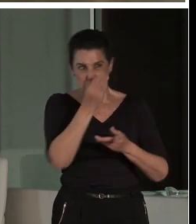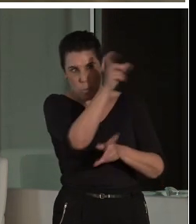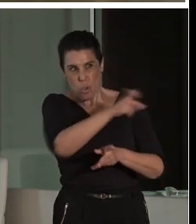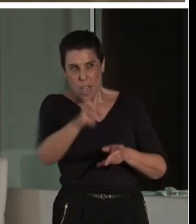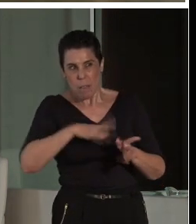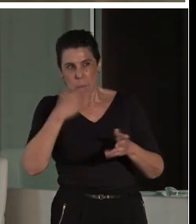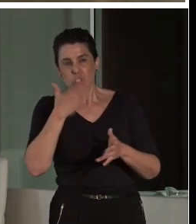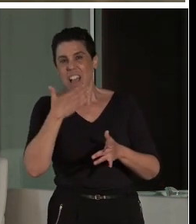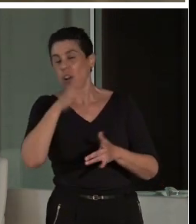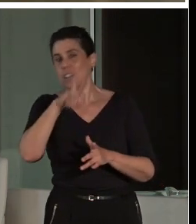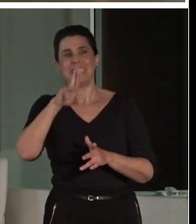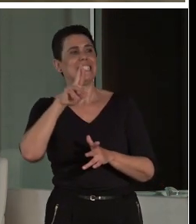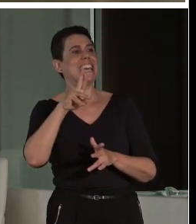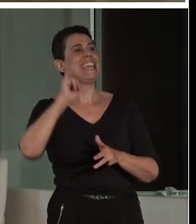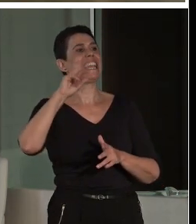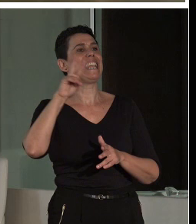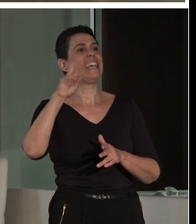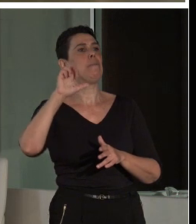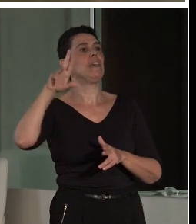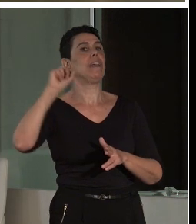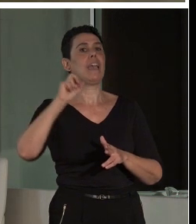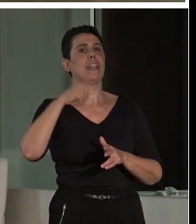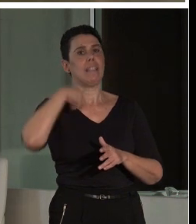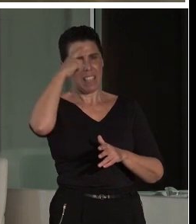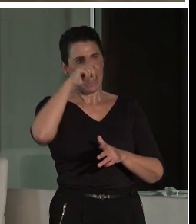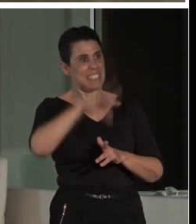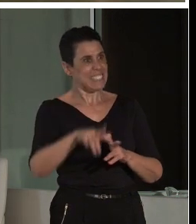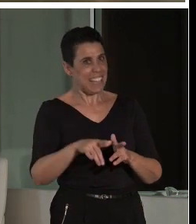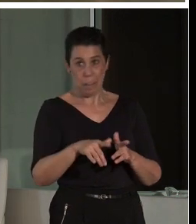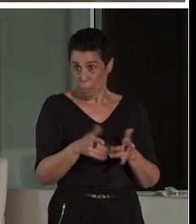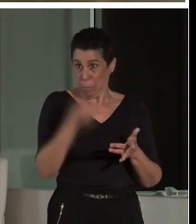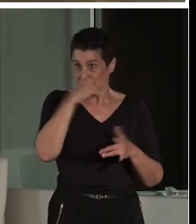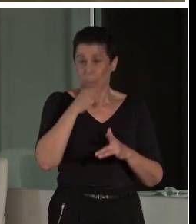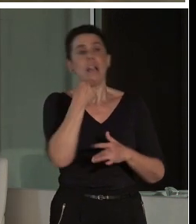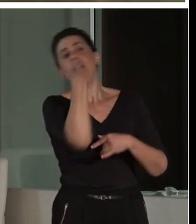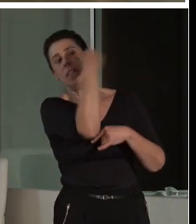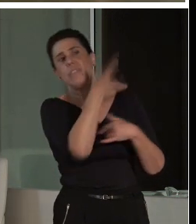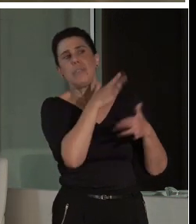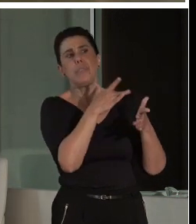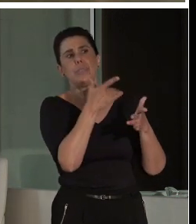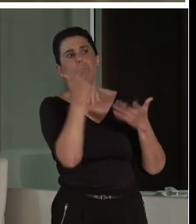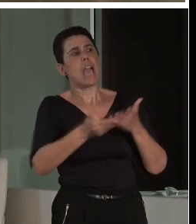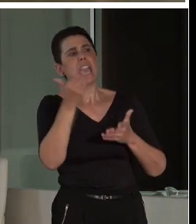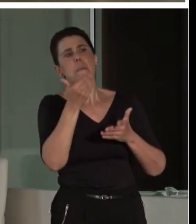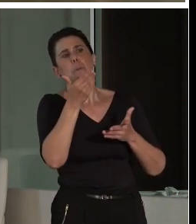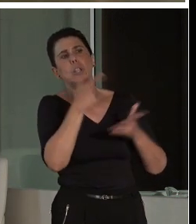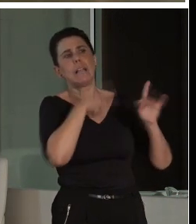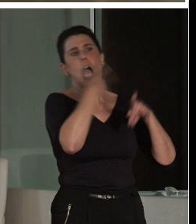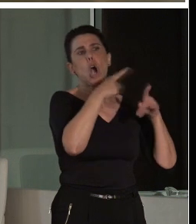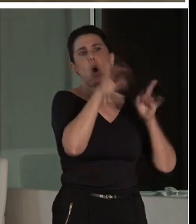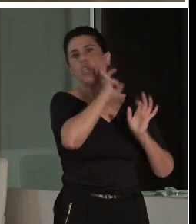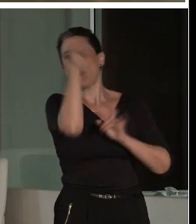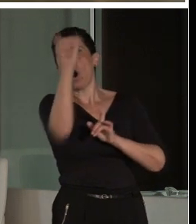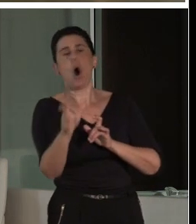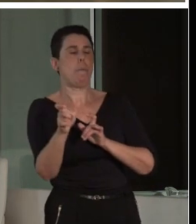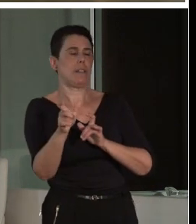Igual que decía que las personas son más importantes que los objetos. Y fíjate que para nosotros la conservación es el primero de nuestros deberes.